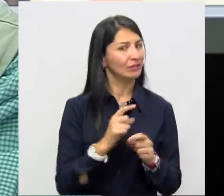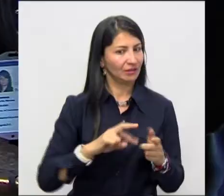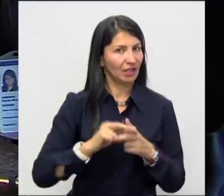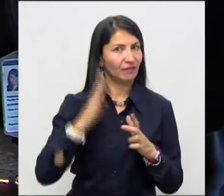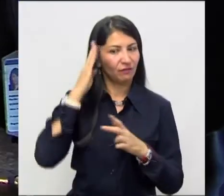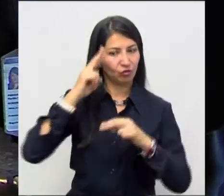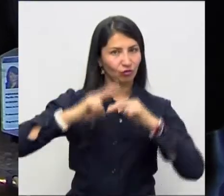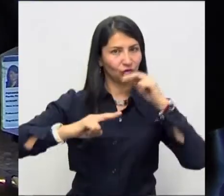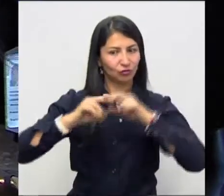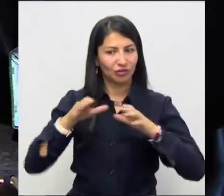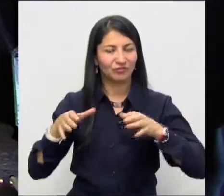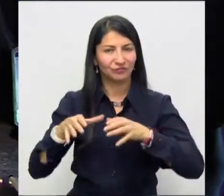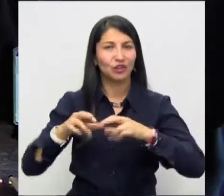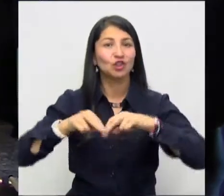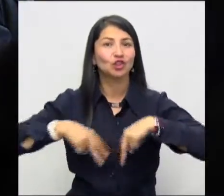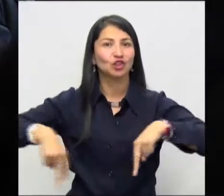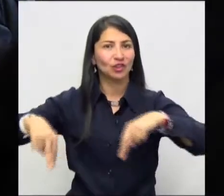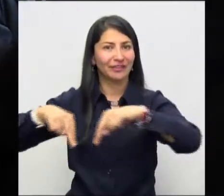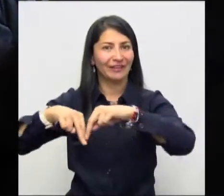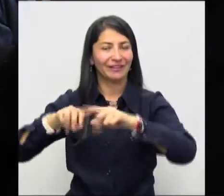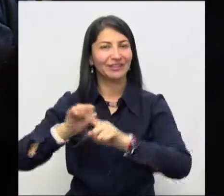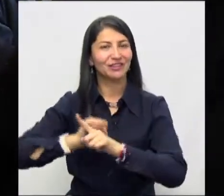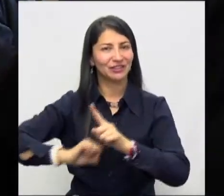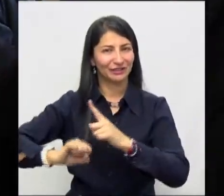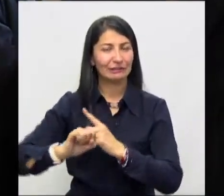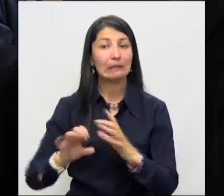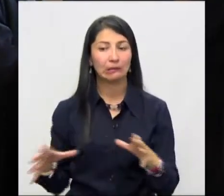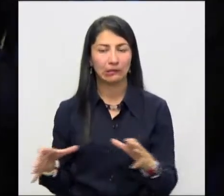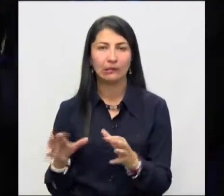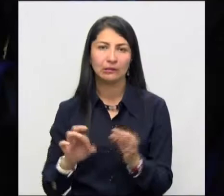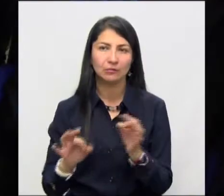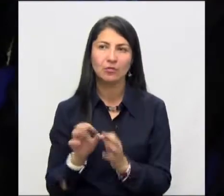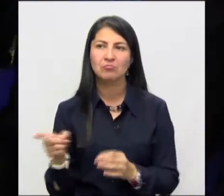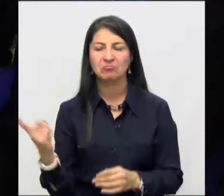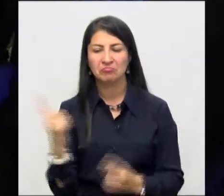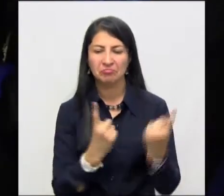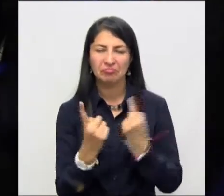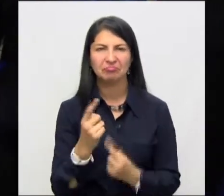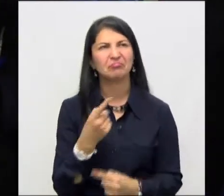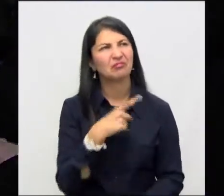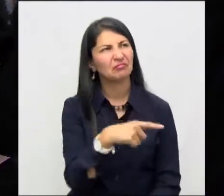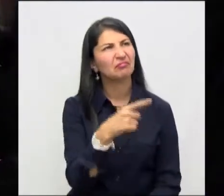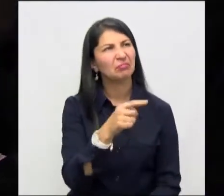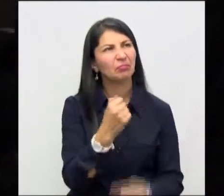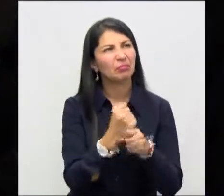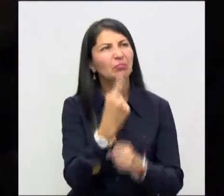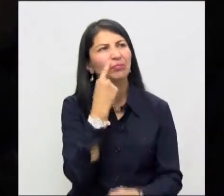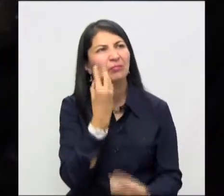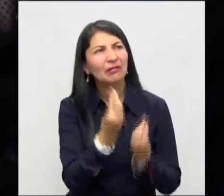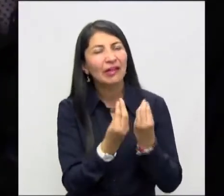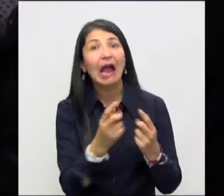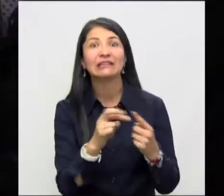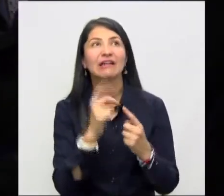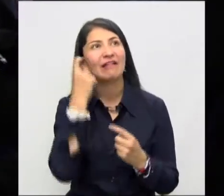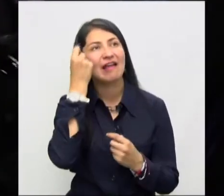sociedad. Con este concurso, los niños comprendieron mejor el trabajo que realizan sus padres en la Contraloría General.